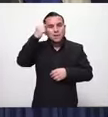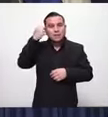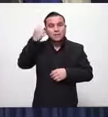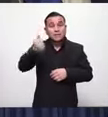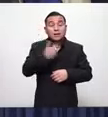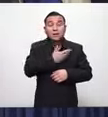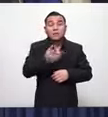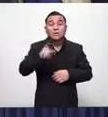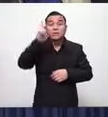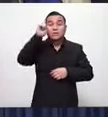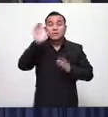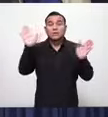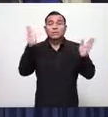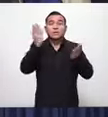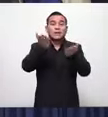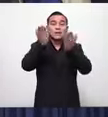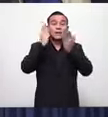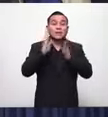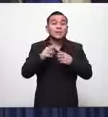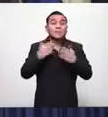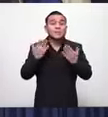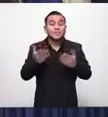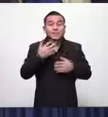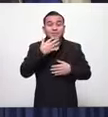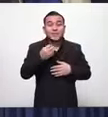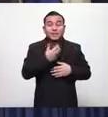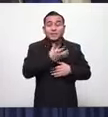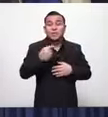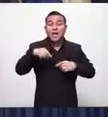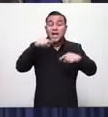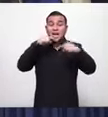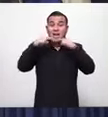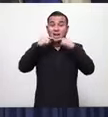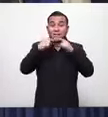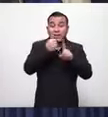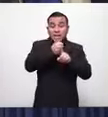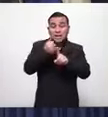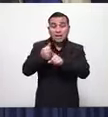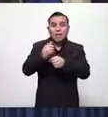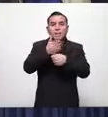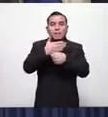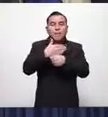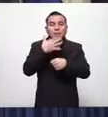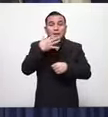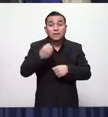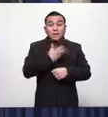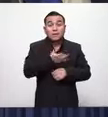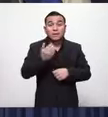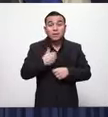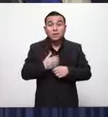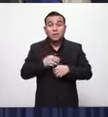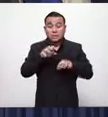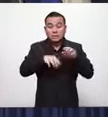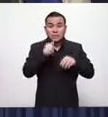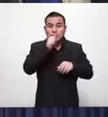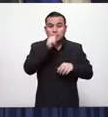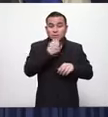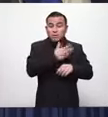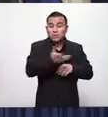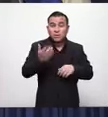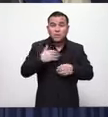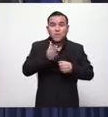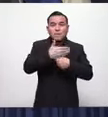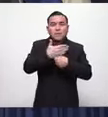señor Jesús de los jefes de fracción que ilumines a los secretarios de los partidos